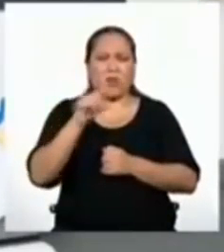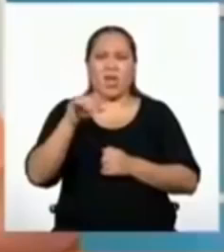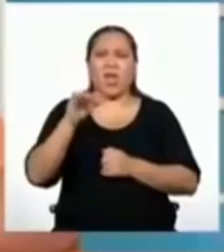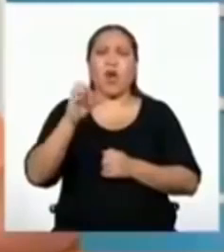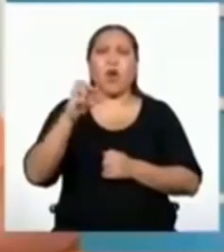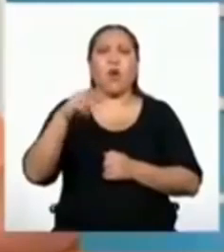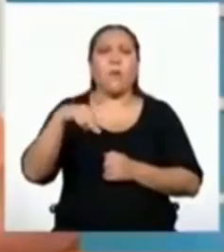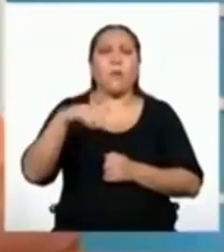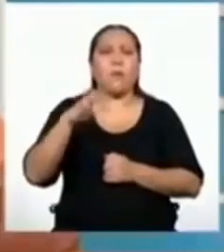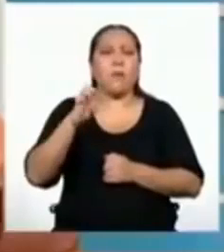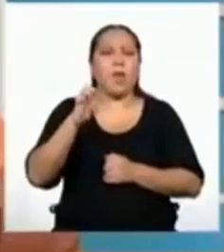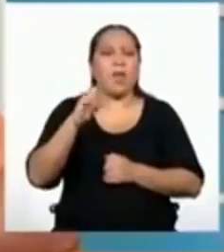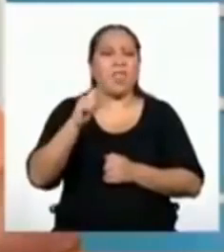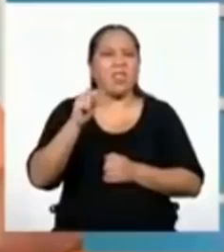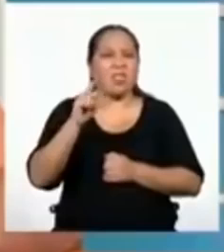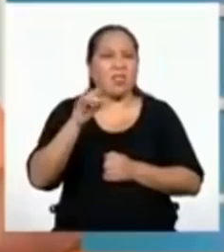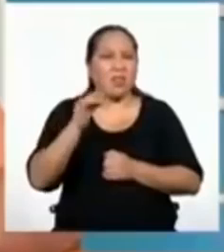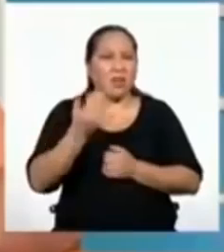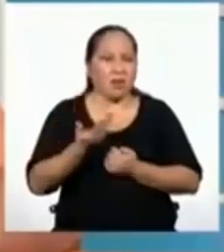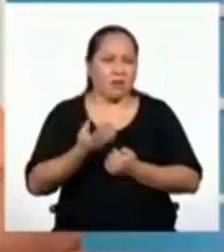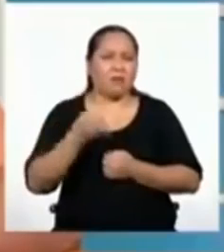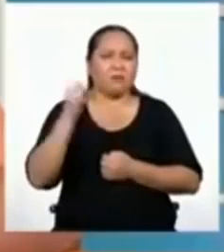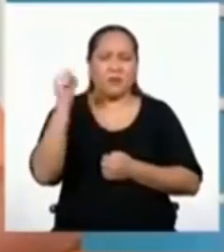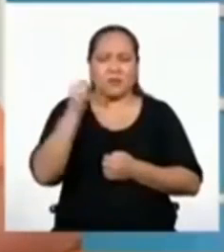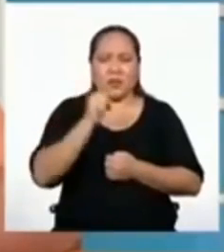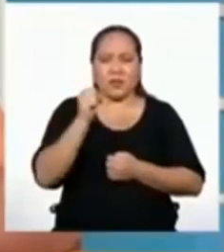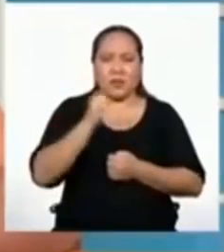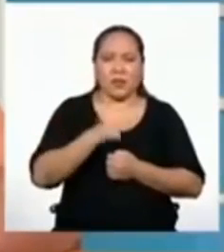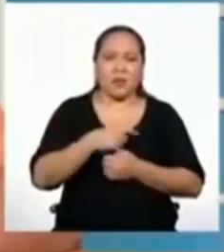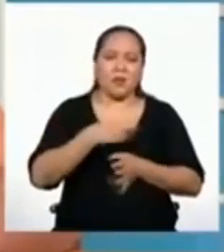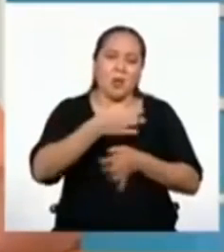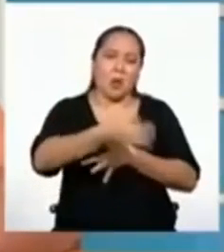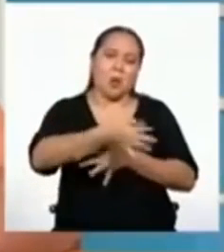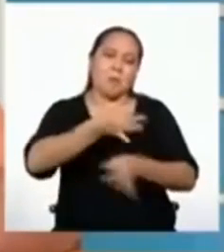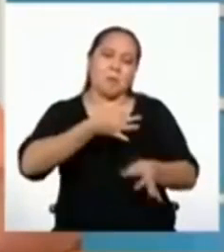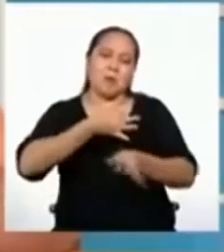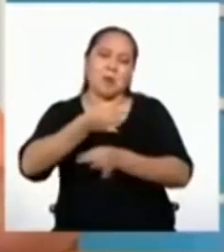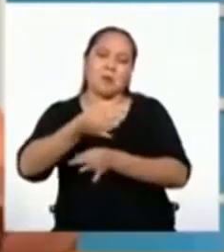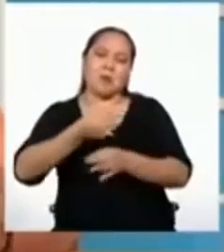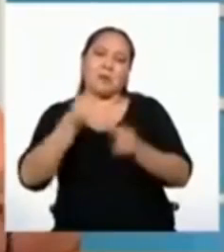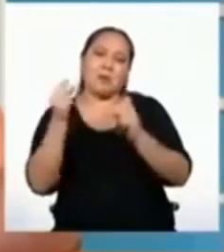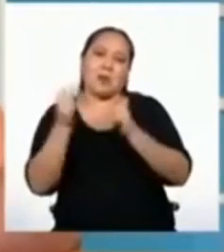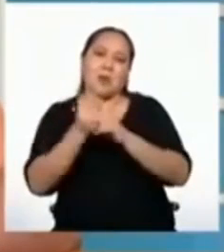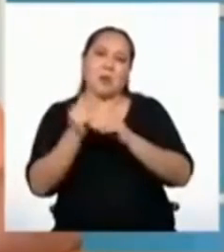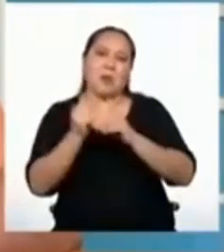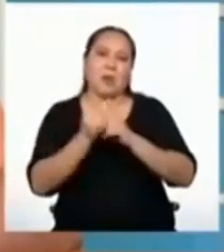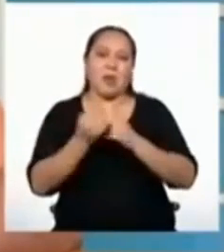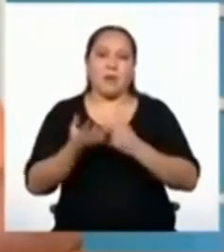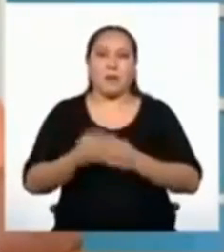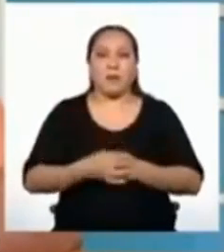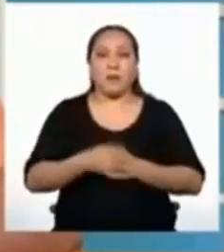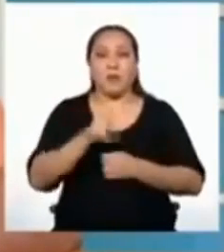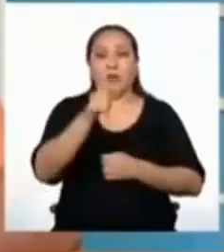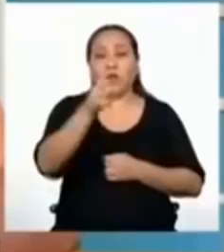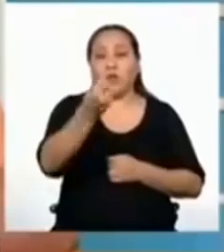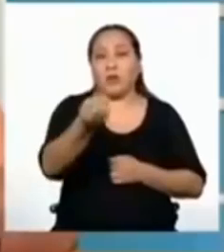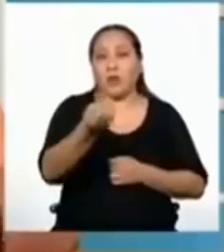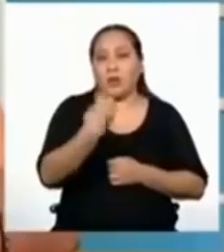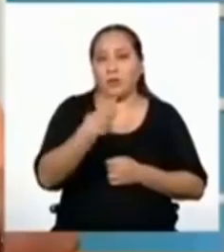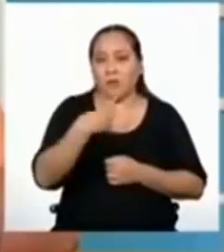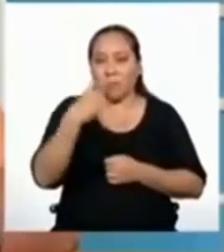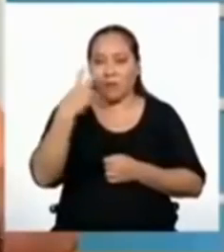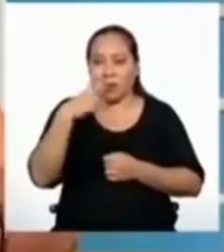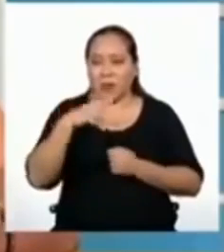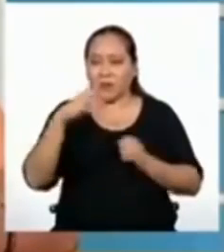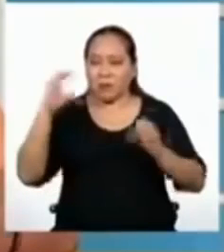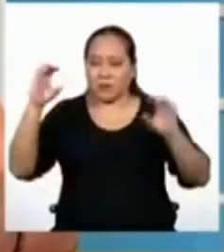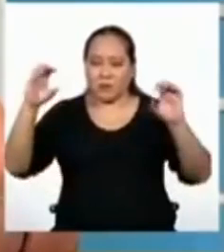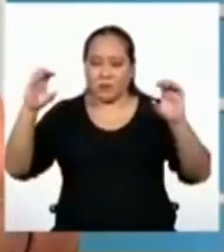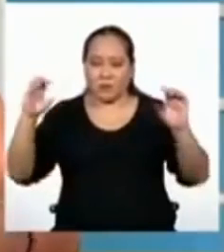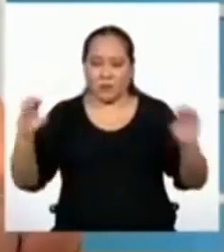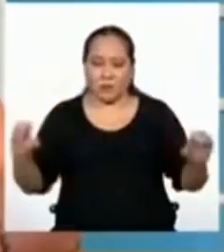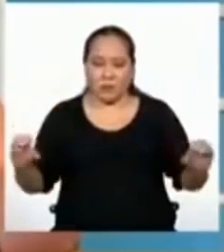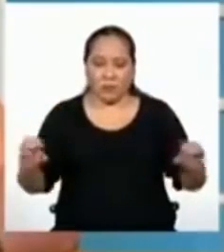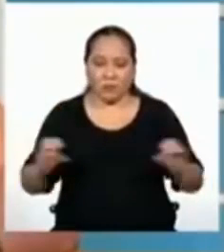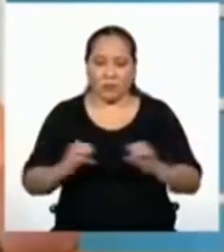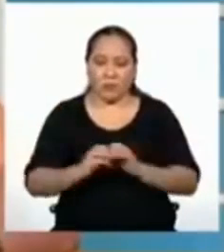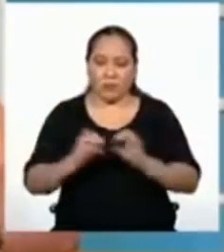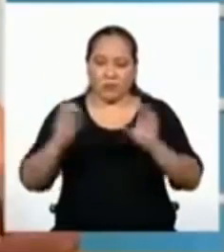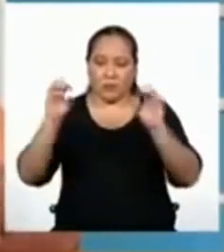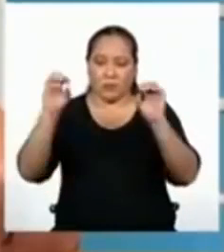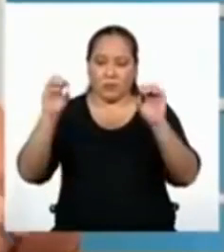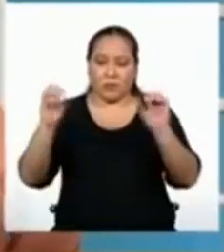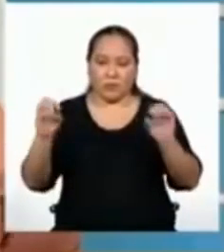geometría. Sí, nos prestamos los términos. Ahora dime, al observar los términos de la primera